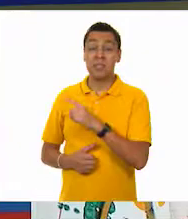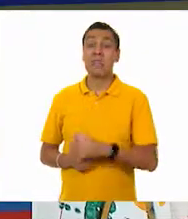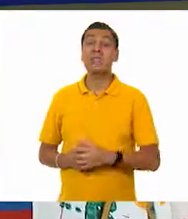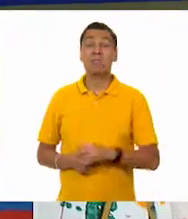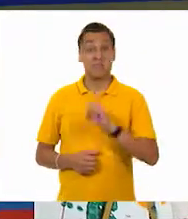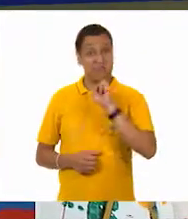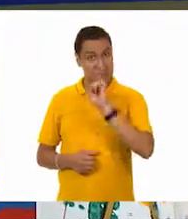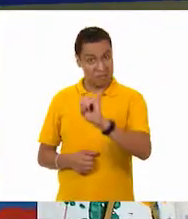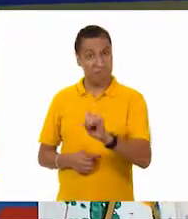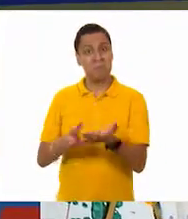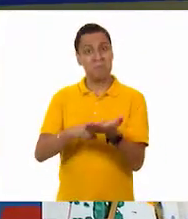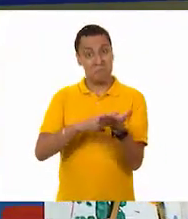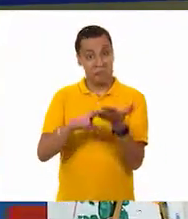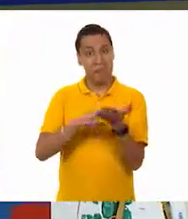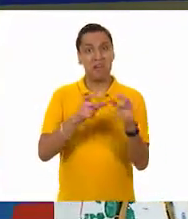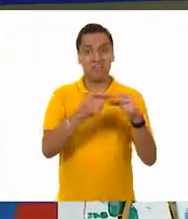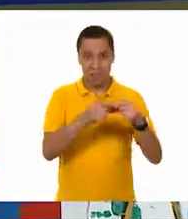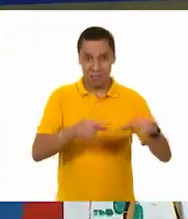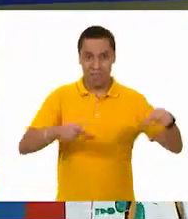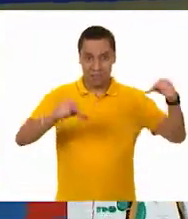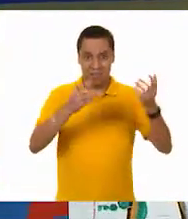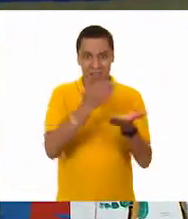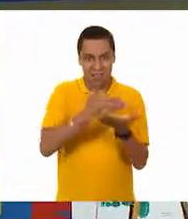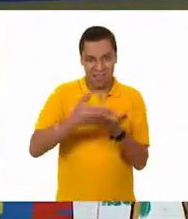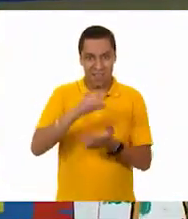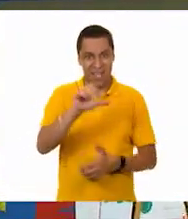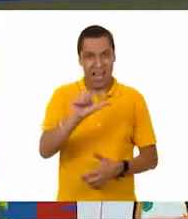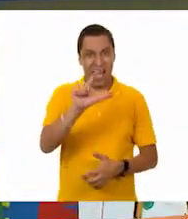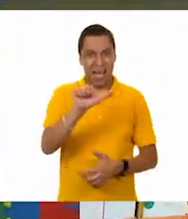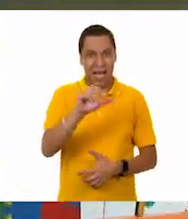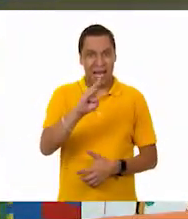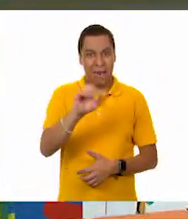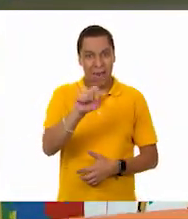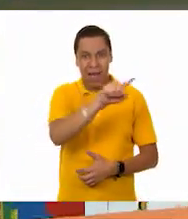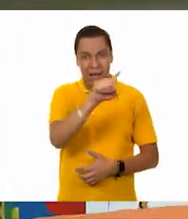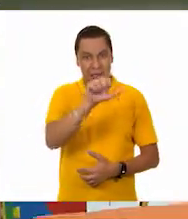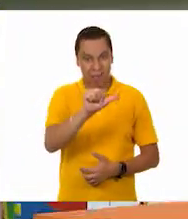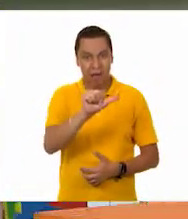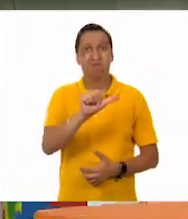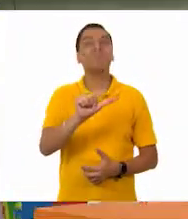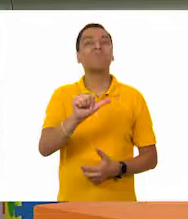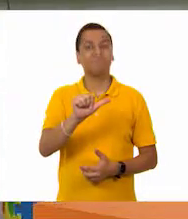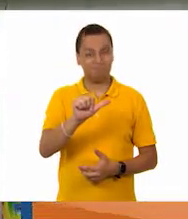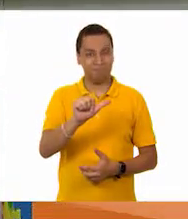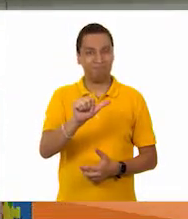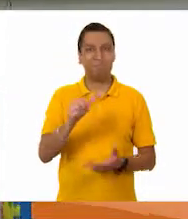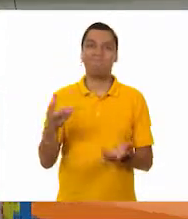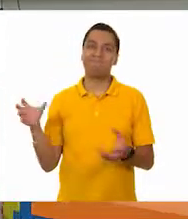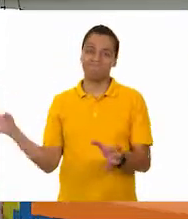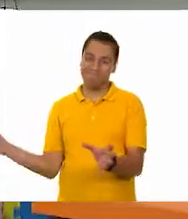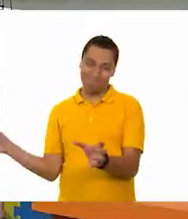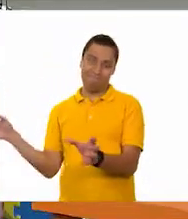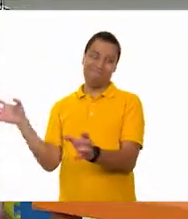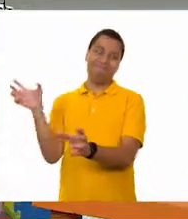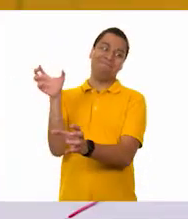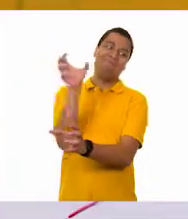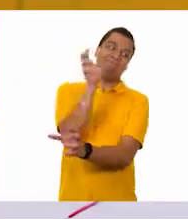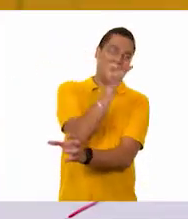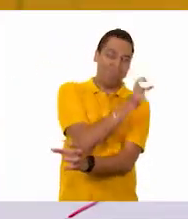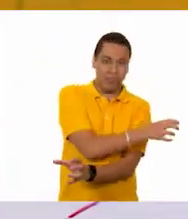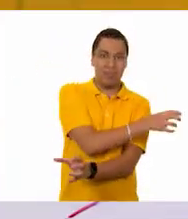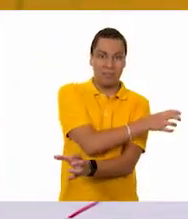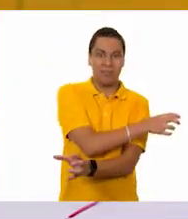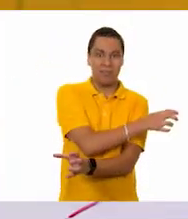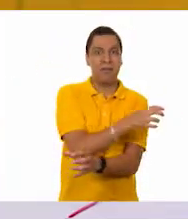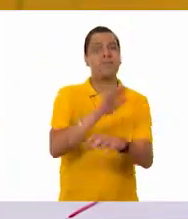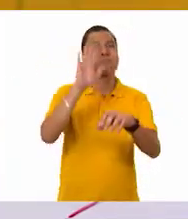Sí, pesa más la calabaza. Sí, sí pesa más. Entonces, hay que moverla de este lado y vamos a ponerla. Sí, es el más pesado. Hasta